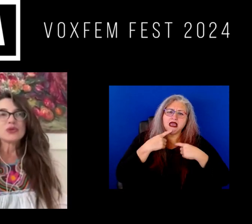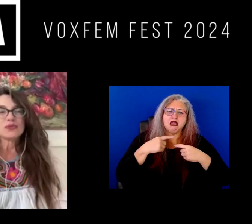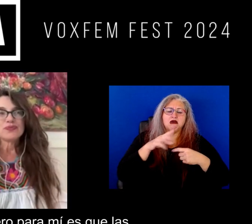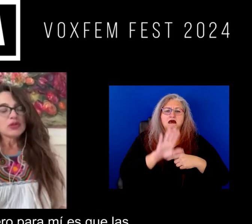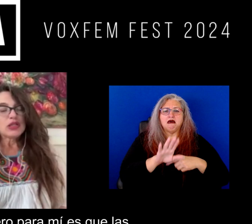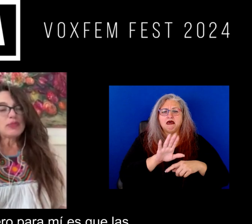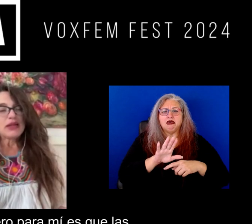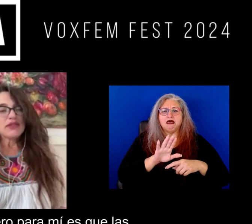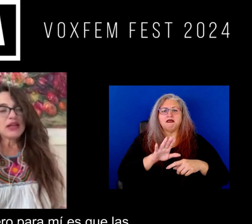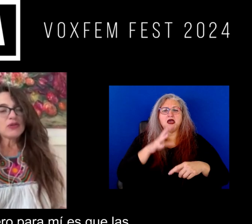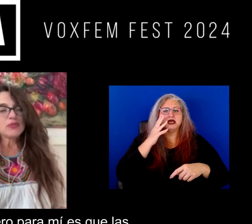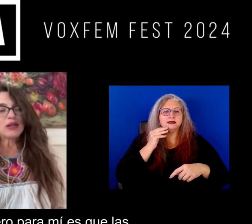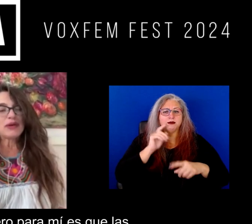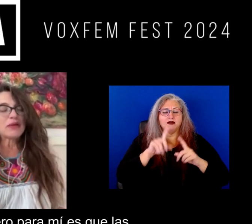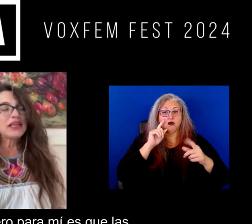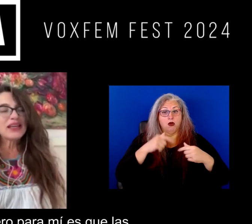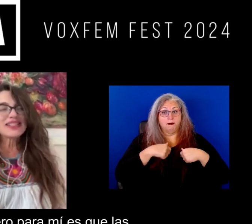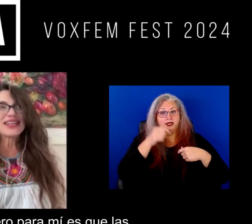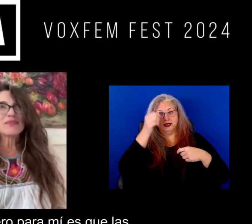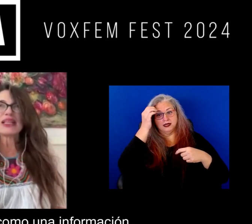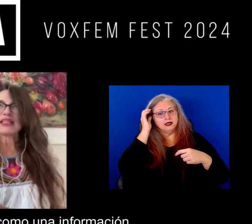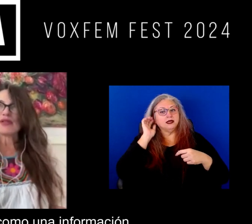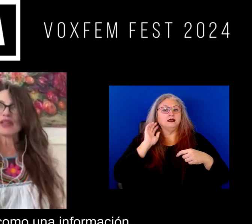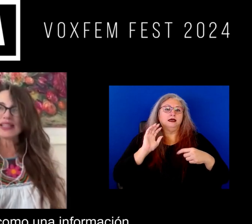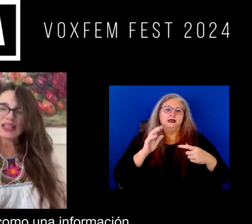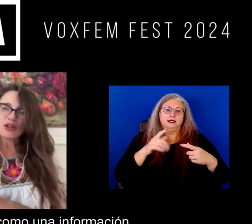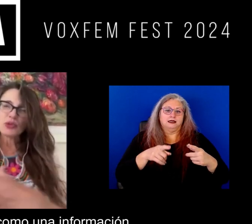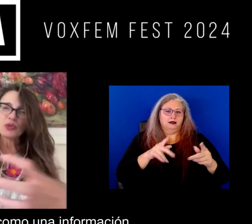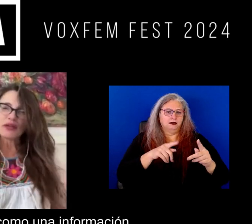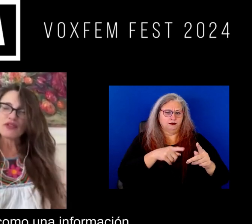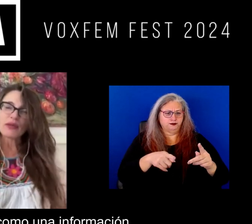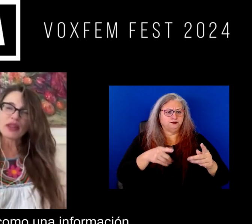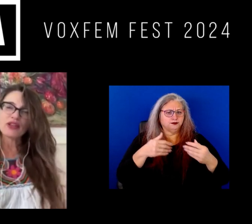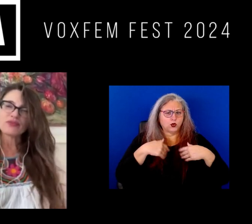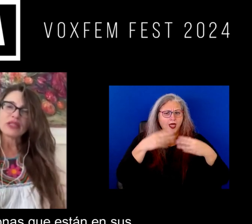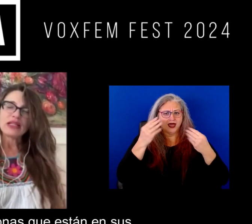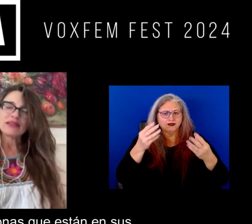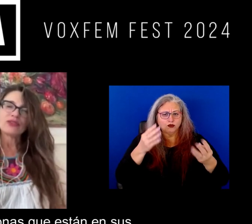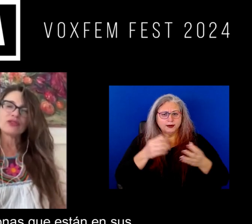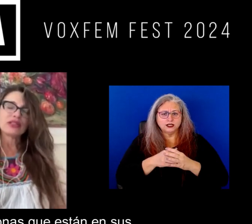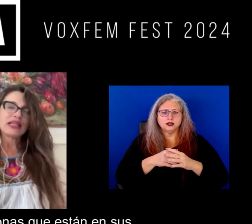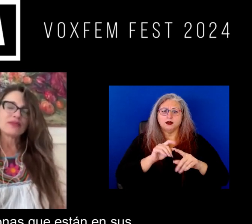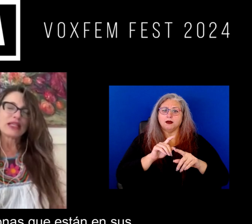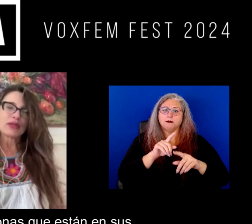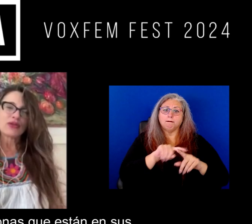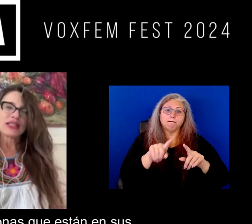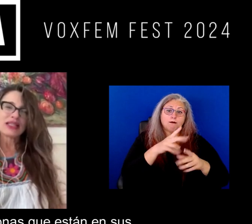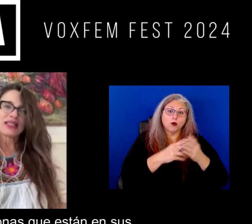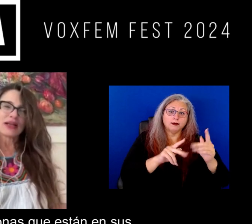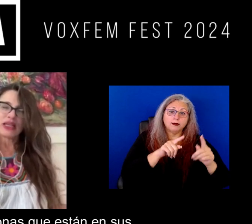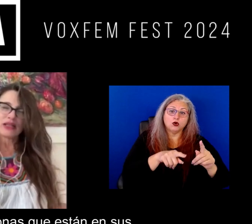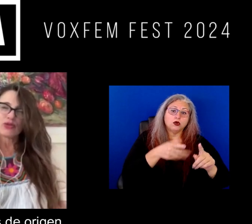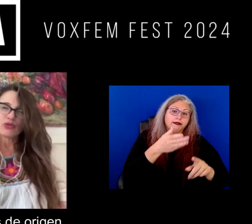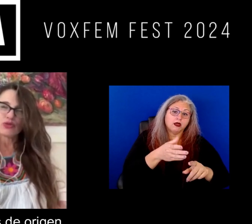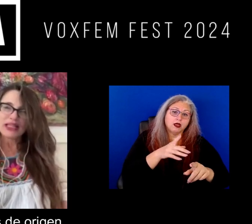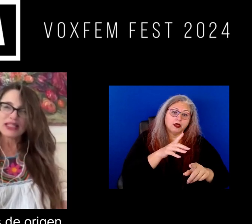cuál es su experiencia ¿no? pero para mí es que las personas tengan como una información tanto las personas que